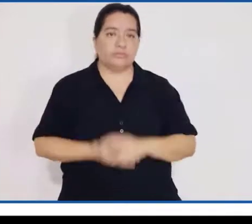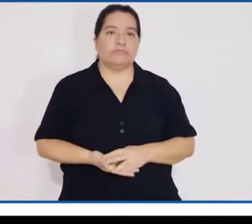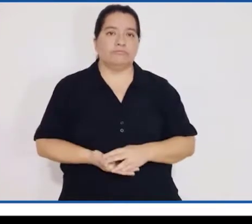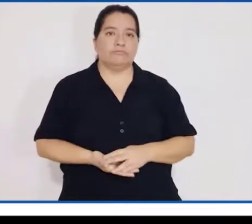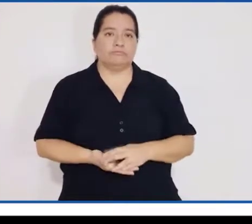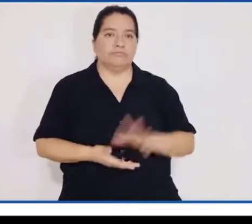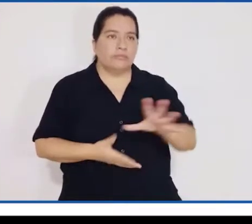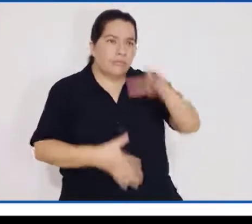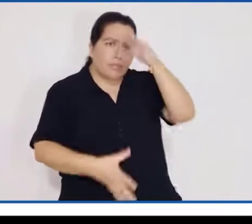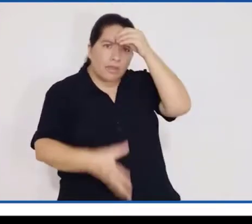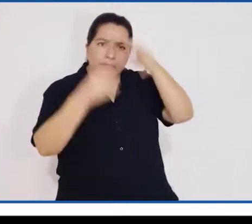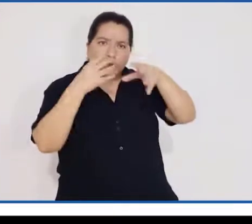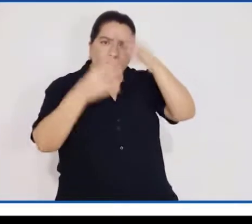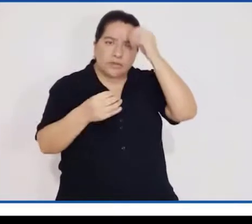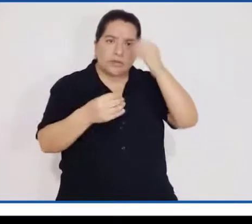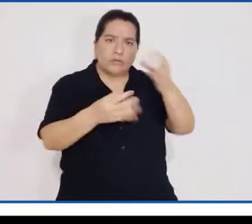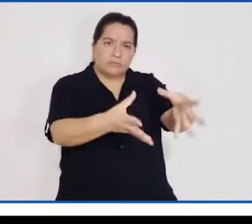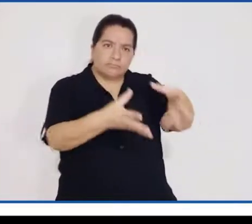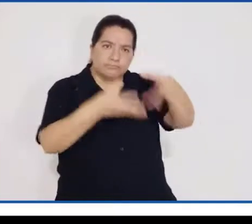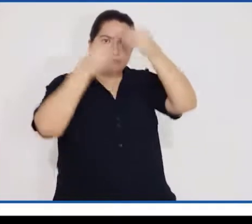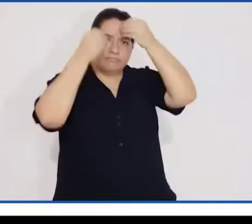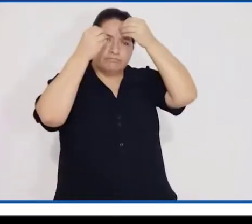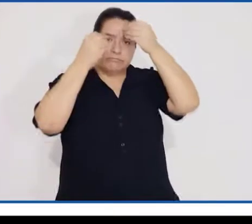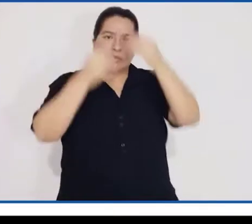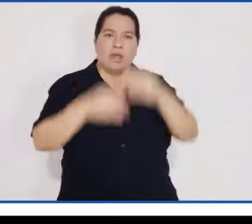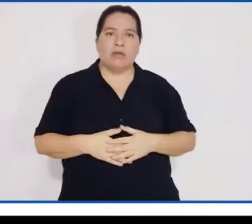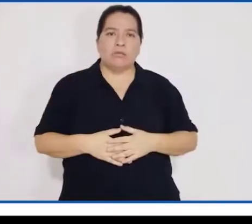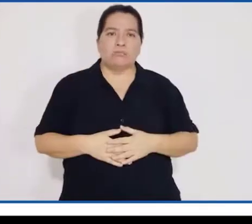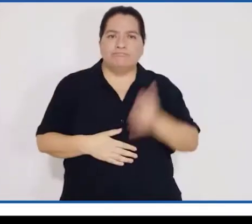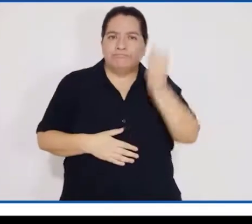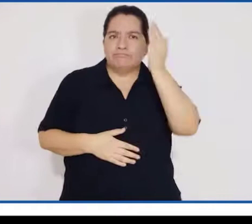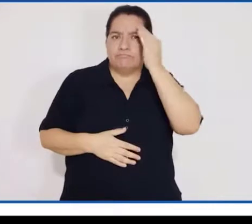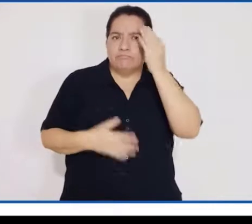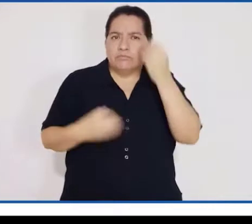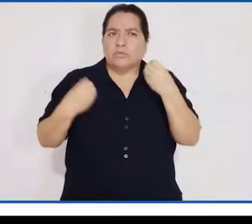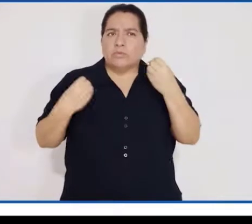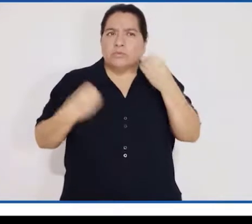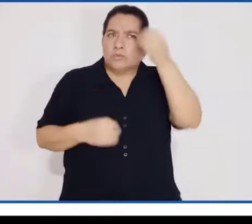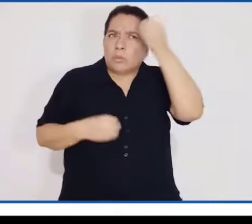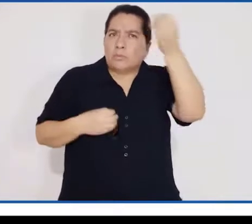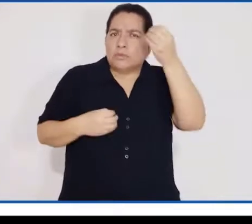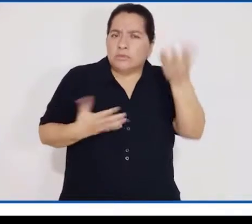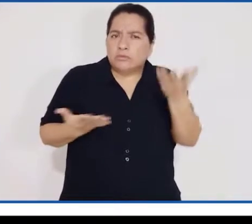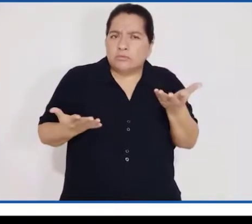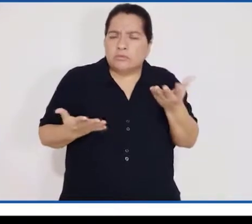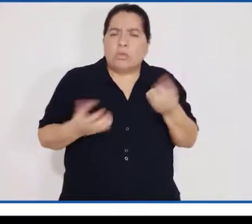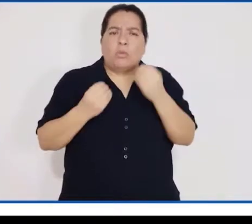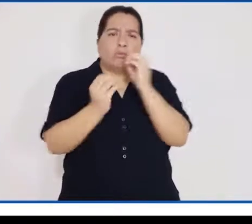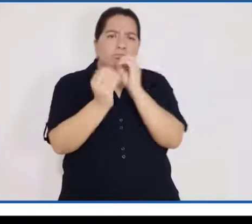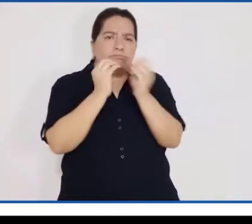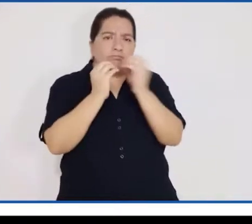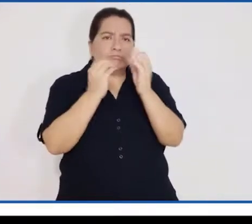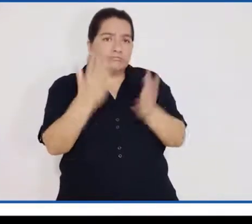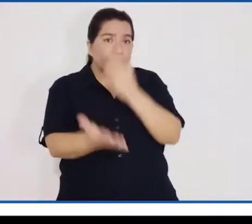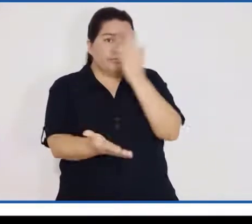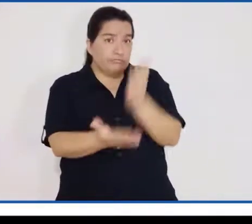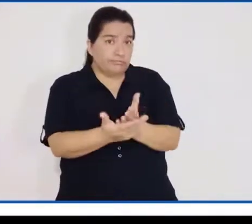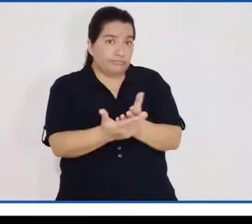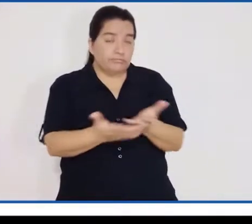Sensibilizarte e informarte para tomar una posición frente a estos problemas.